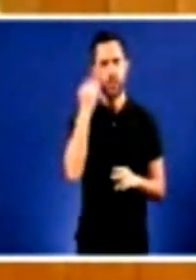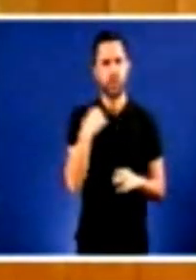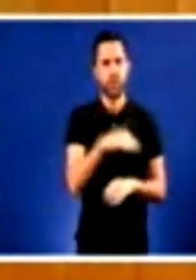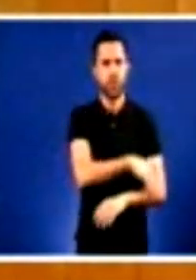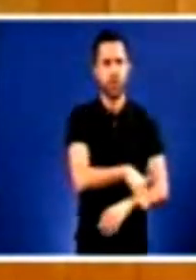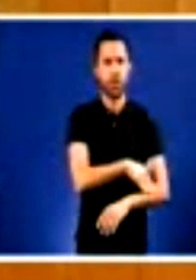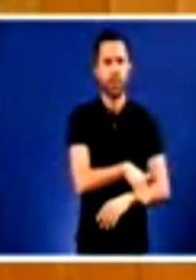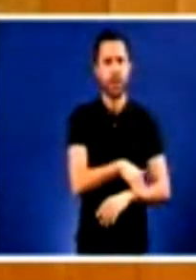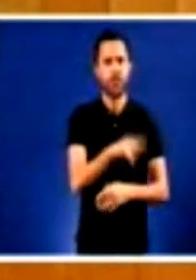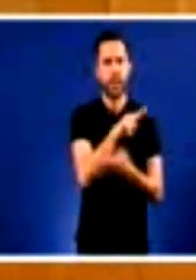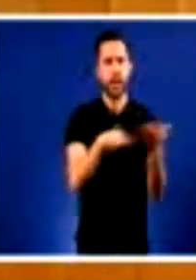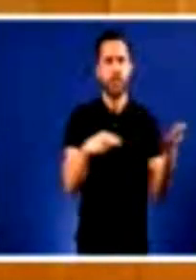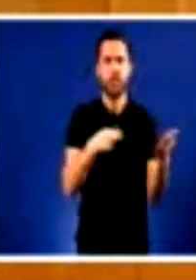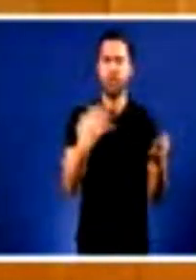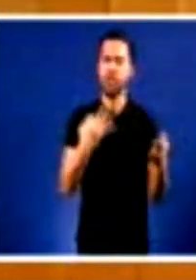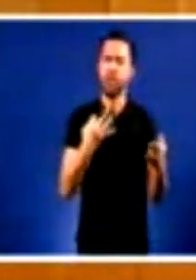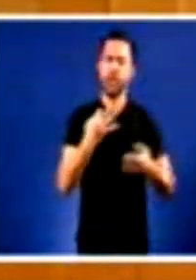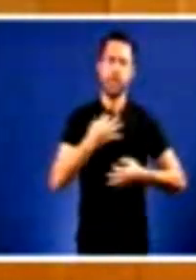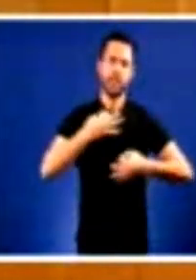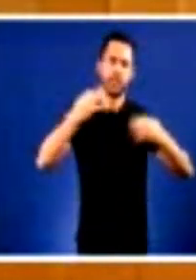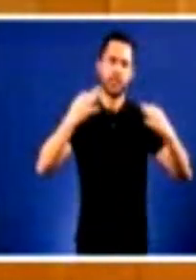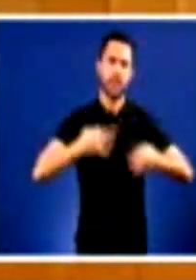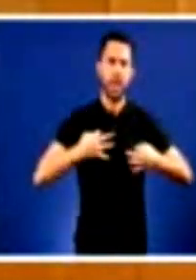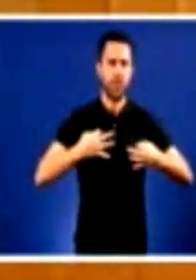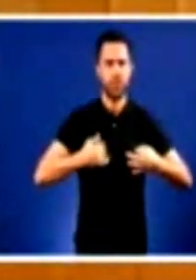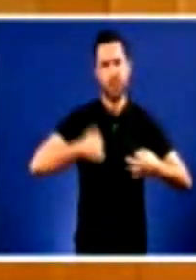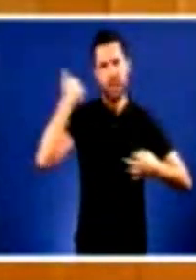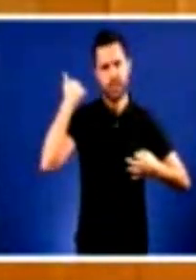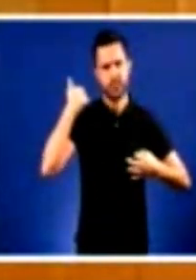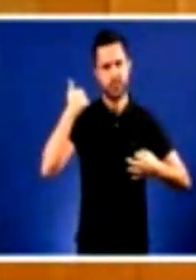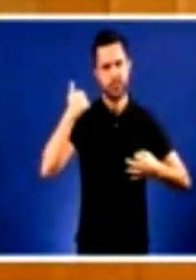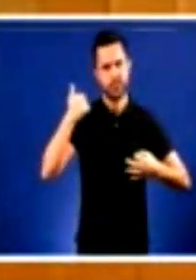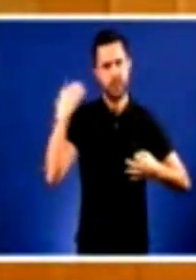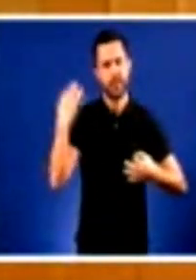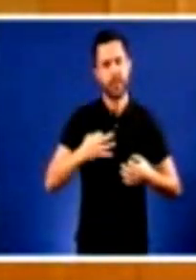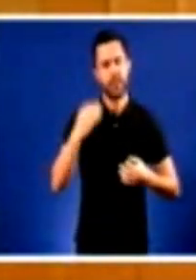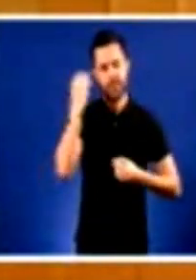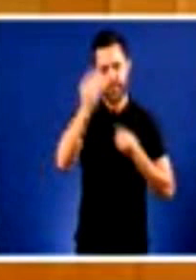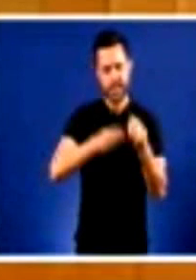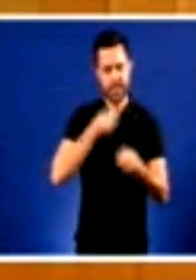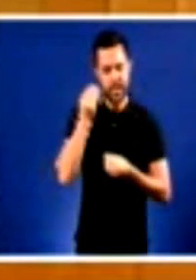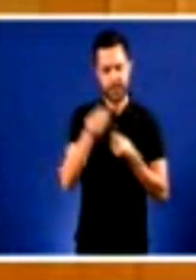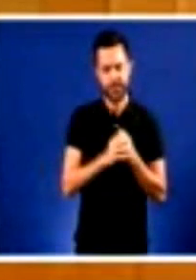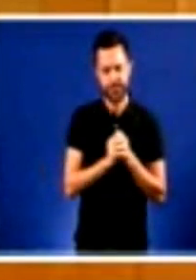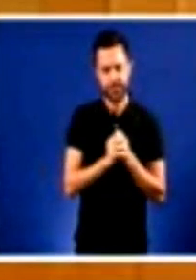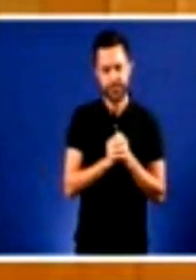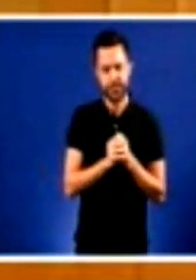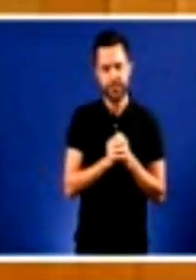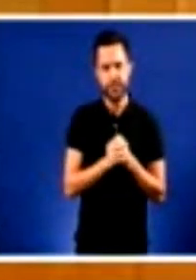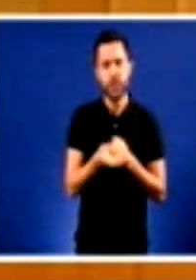debería de ser máis serio. Debería realmente de pensar non só en